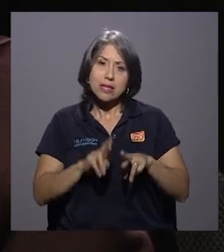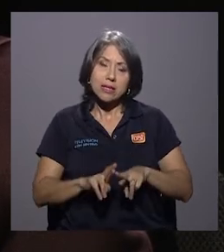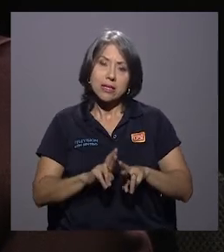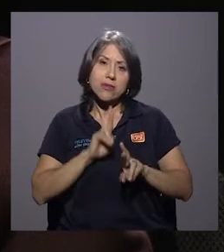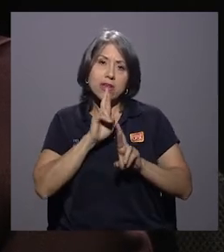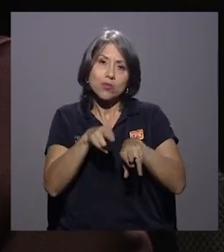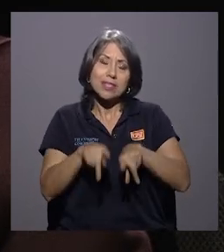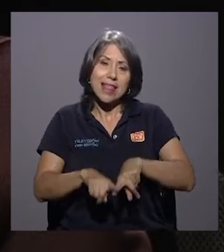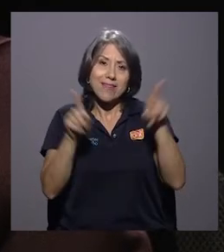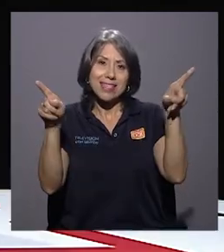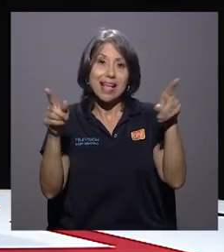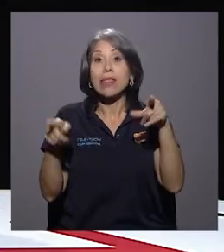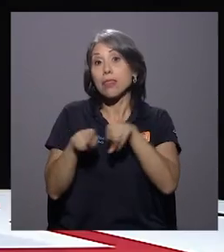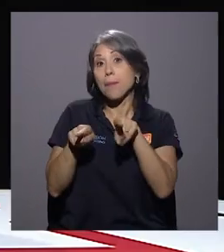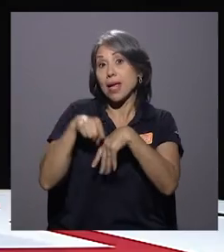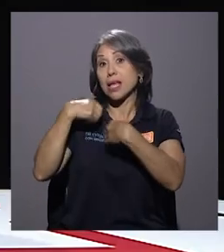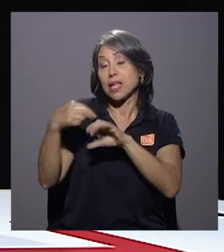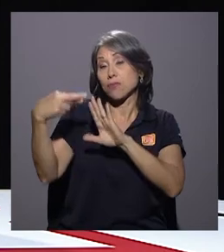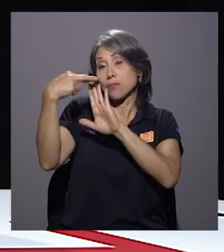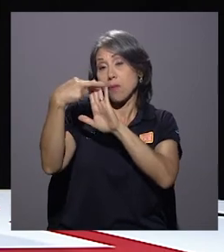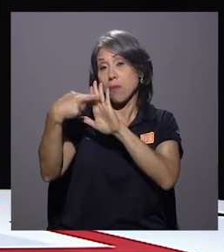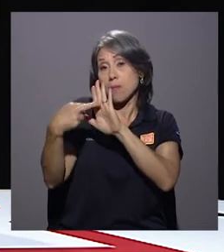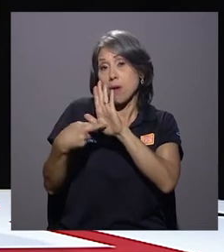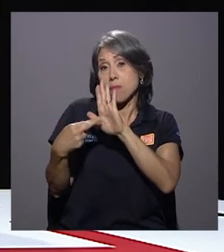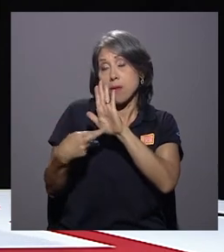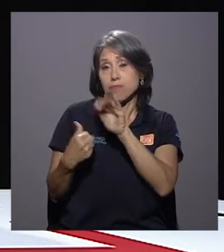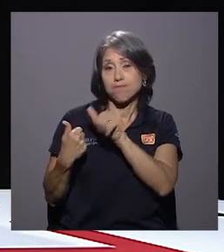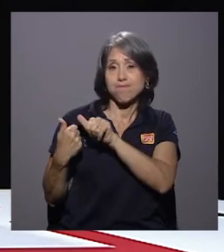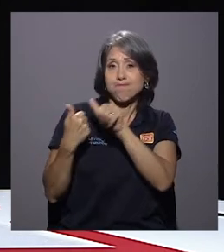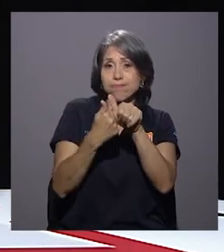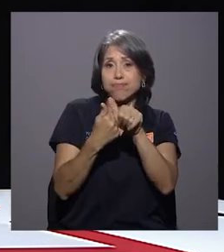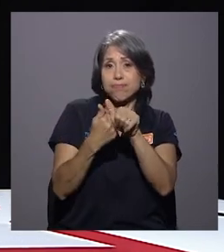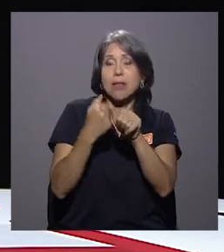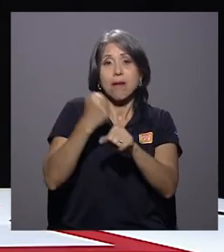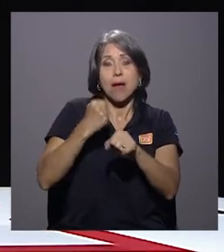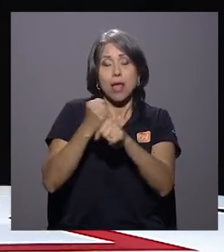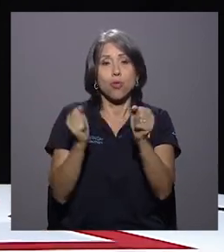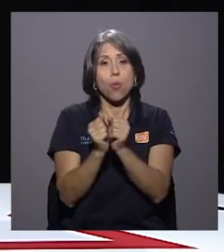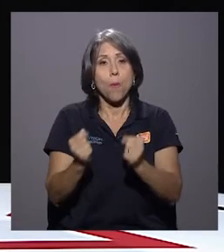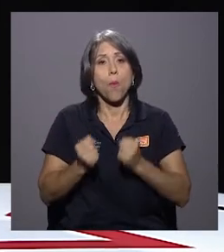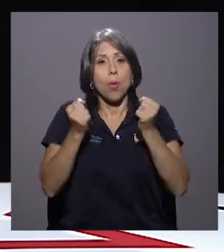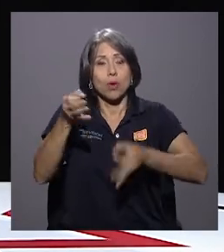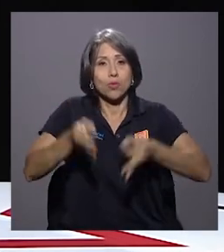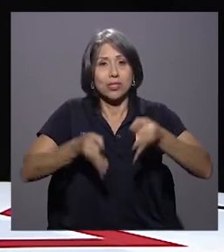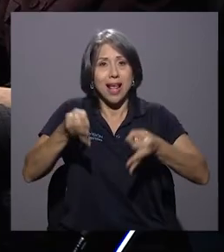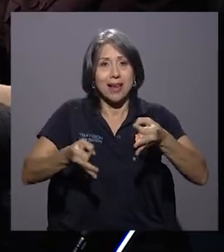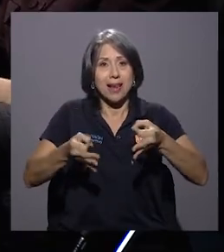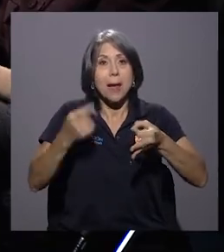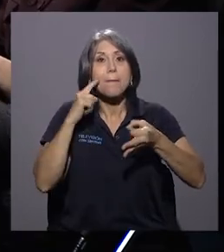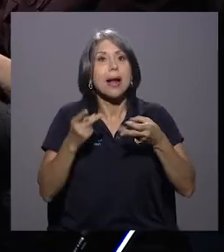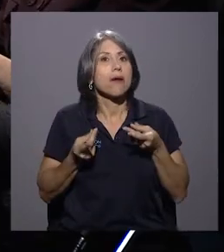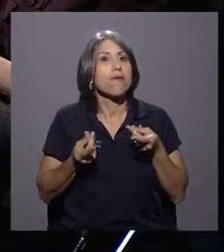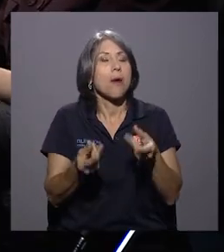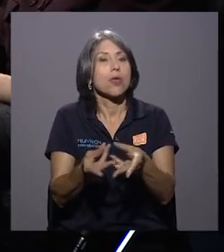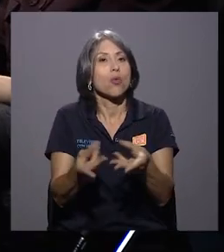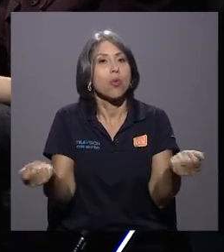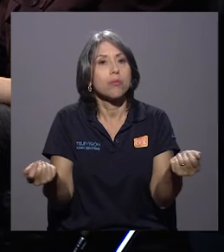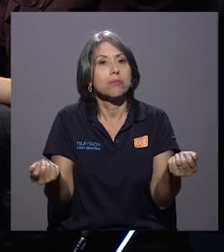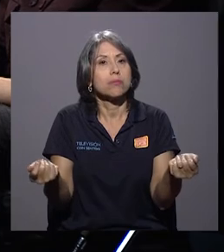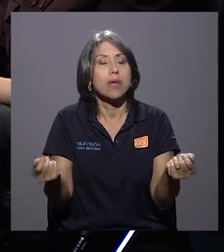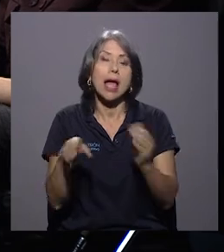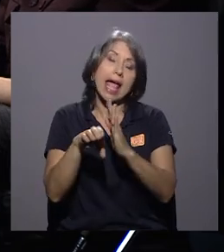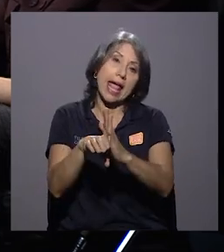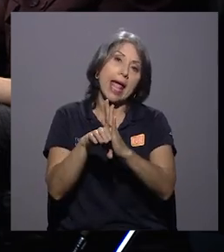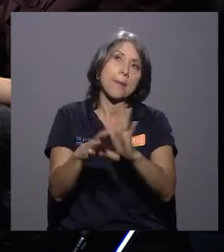elaboración de protocolos, ahora que estamos trabajando con Poder Judicial para resolver la atención de manera más rápida. Si, por ejemplo,